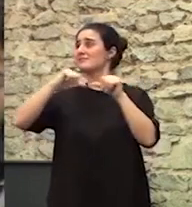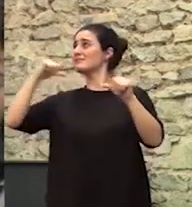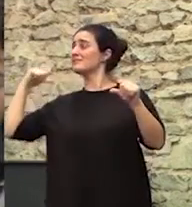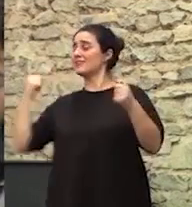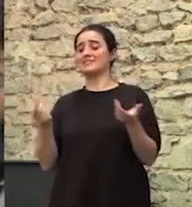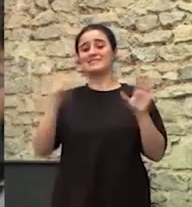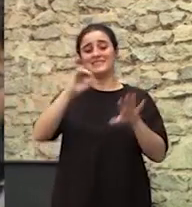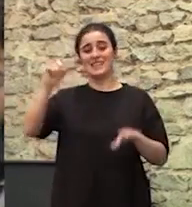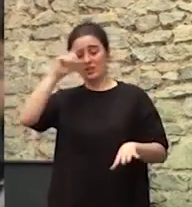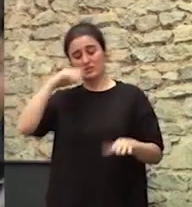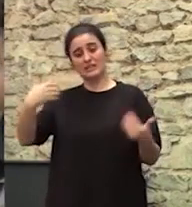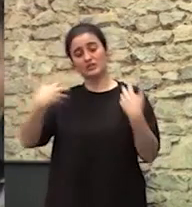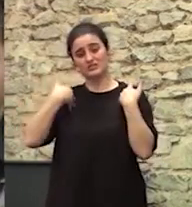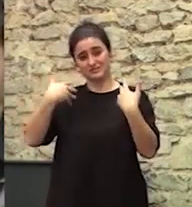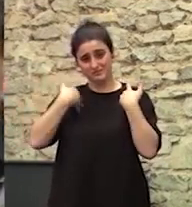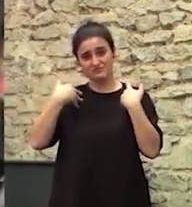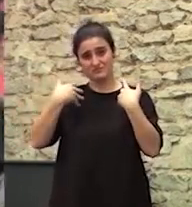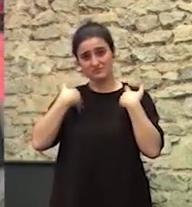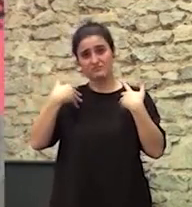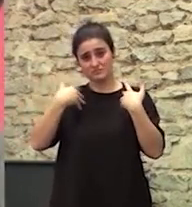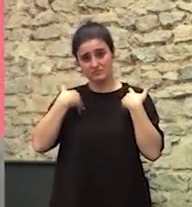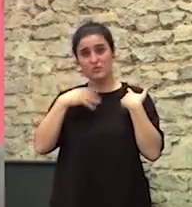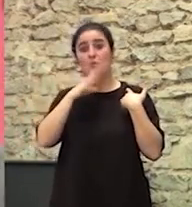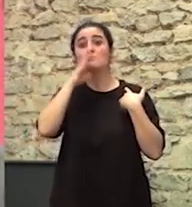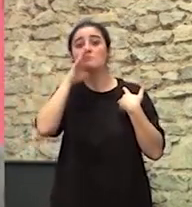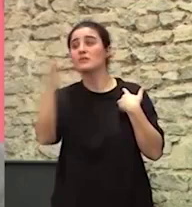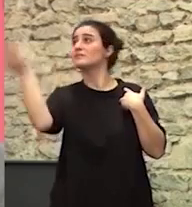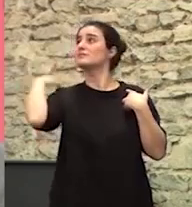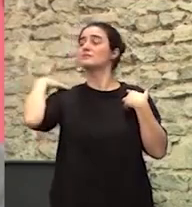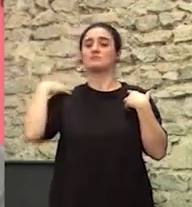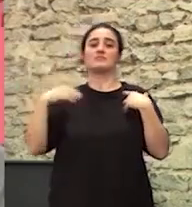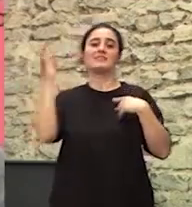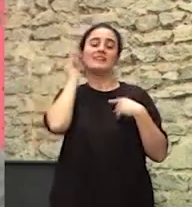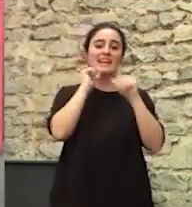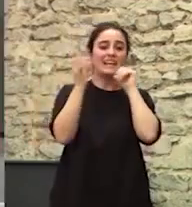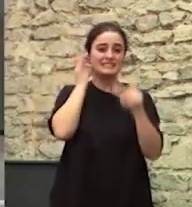600 años Por eso surge Gitanas Feministas Gracias